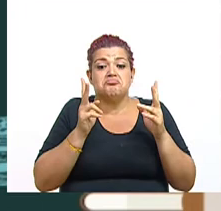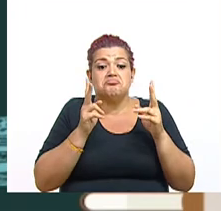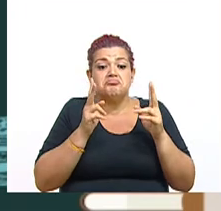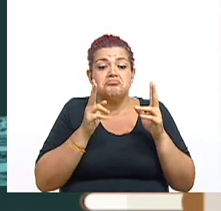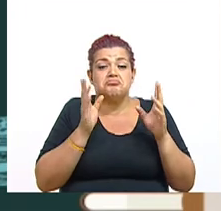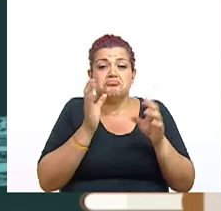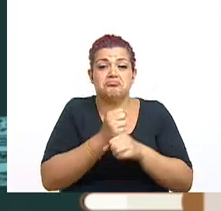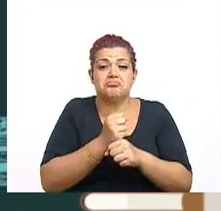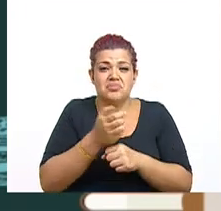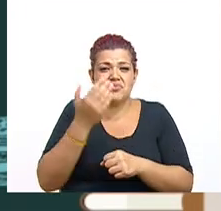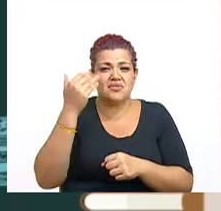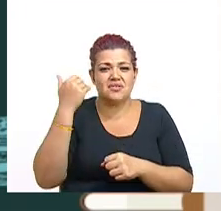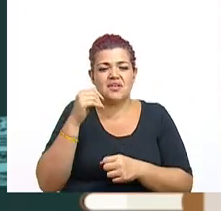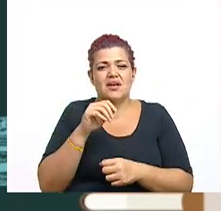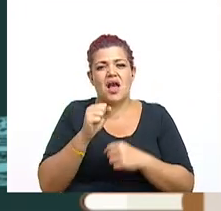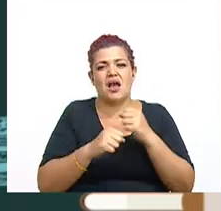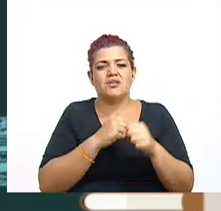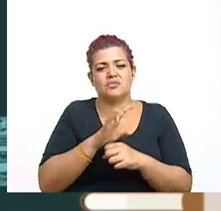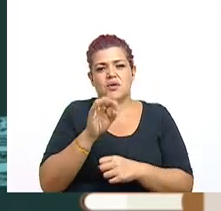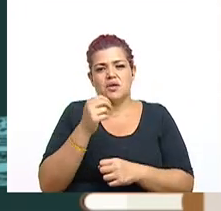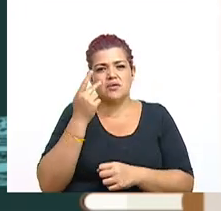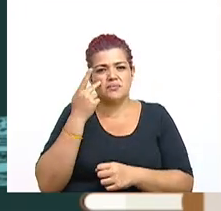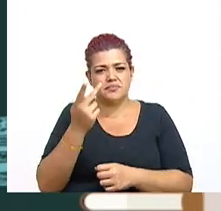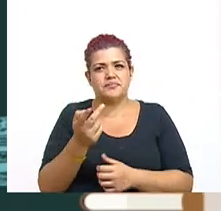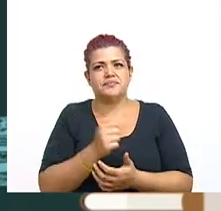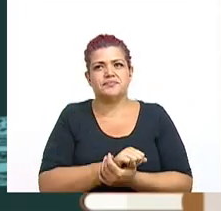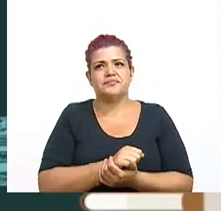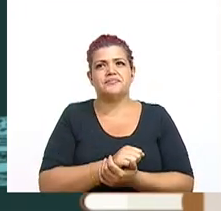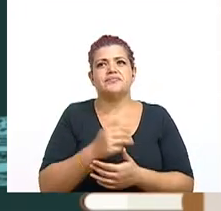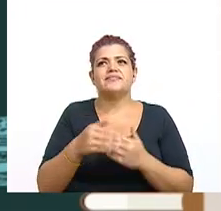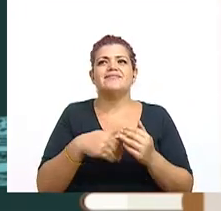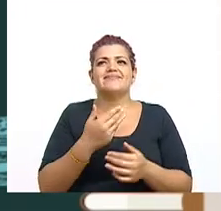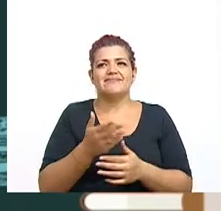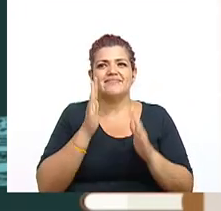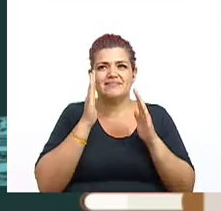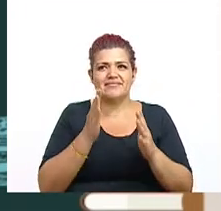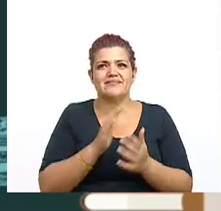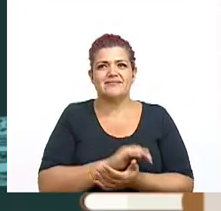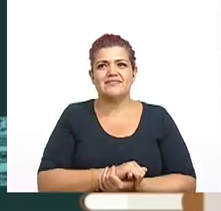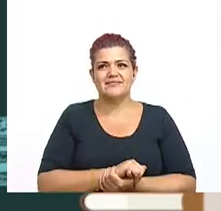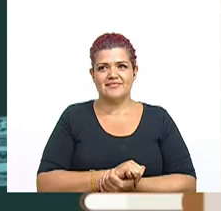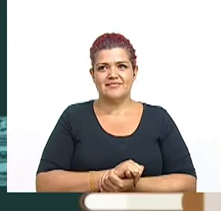creada ya en los años 40. Observen lo siguiente con mucha atención.